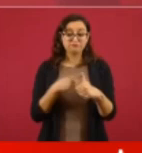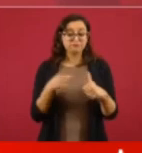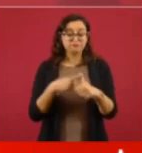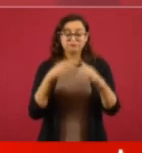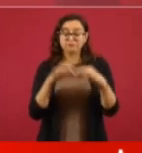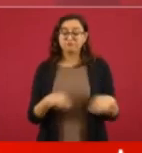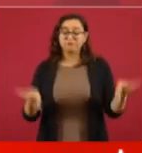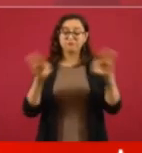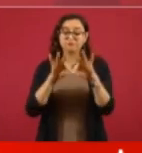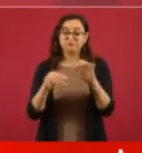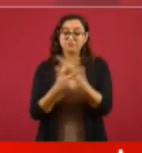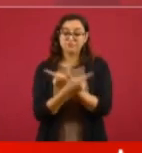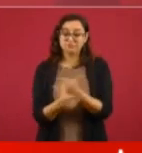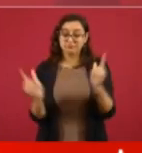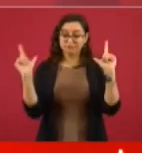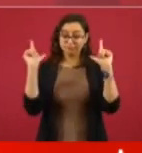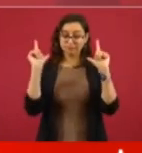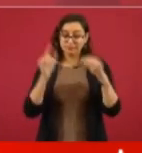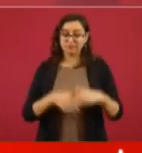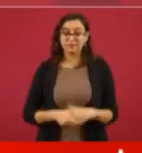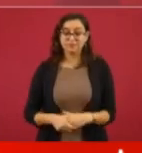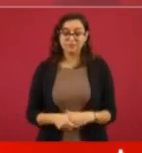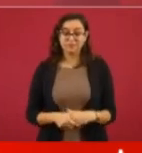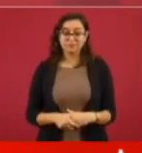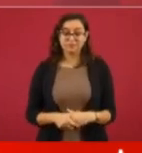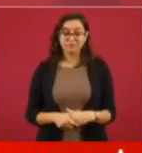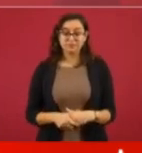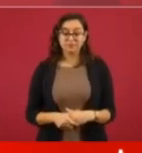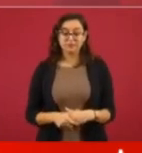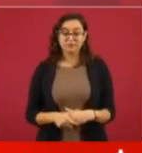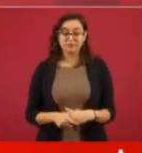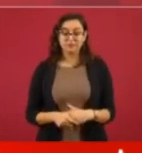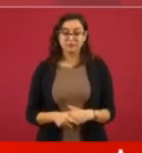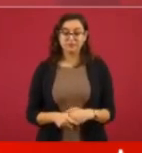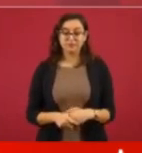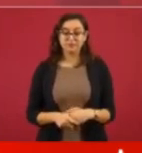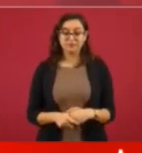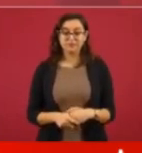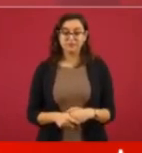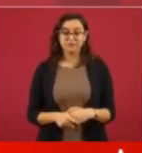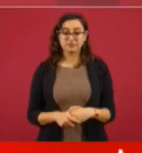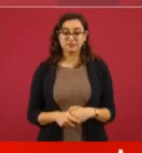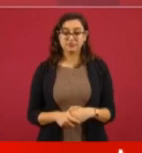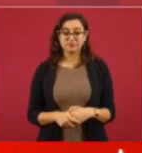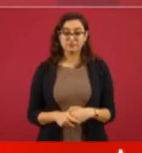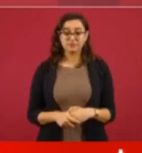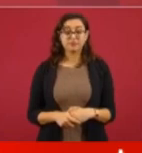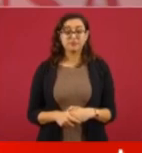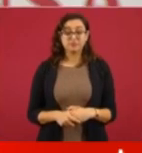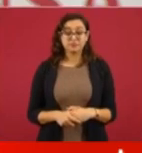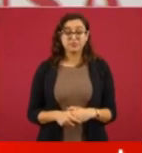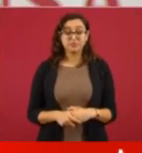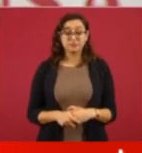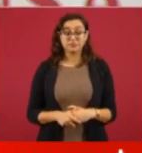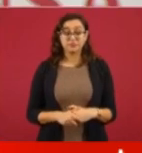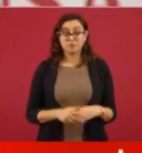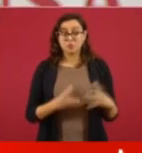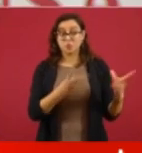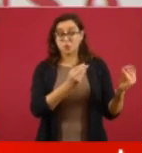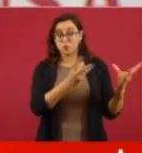porque a muchos les sale el afán